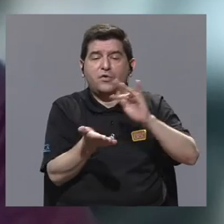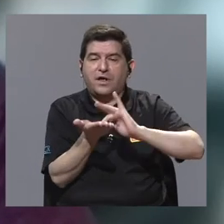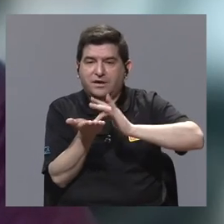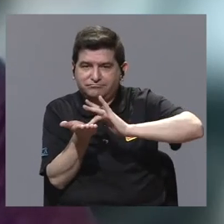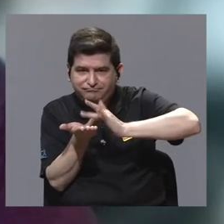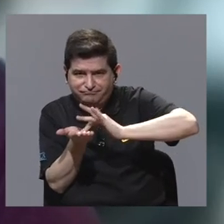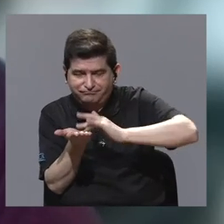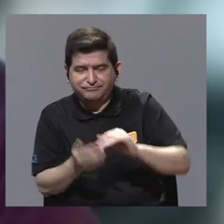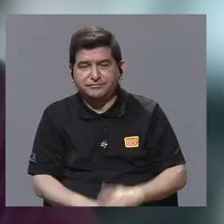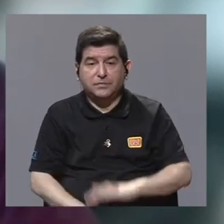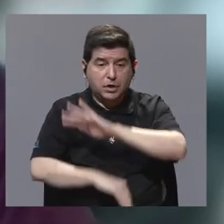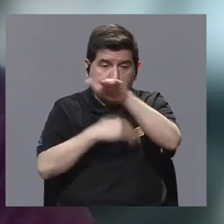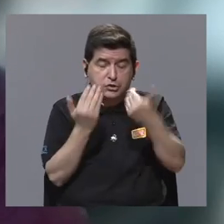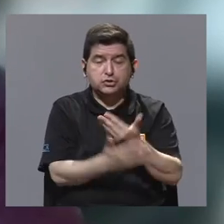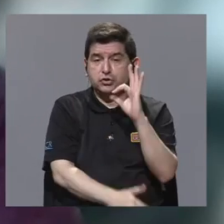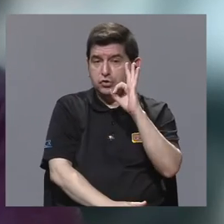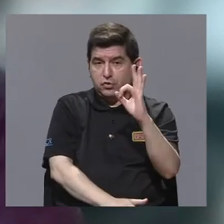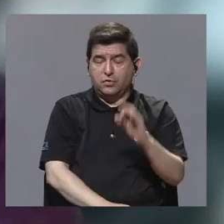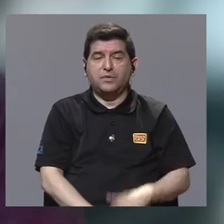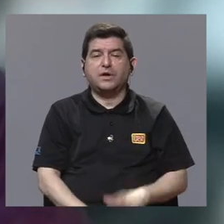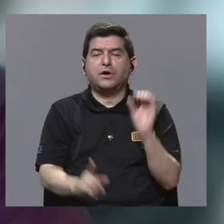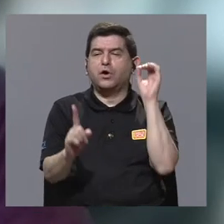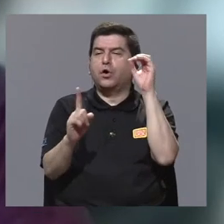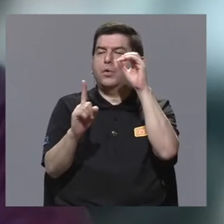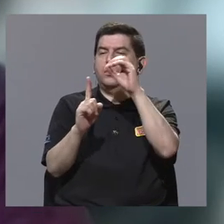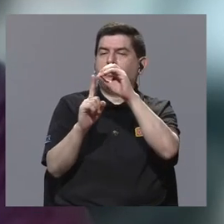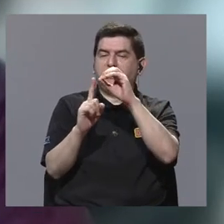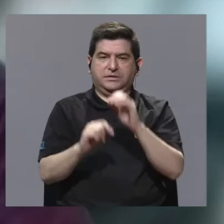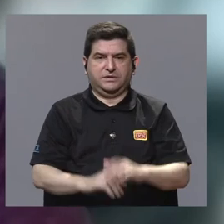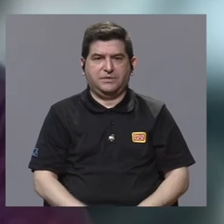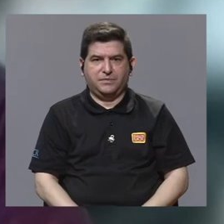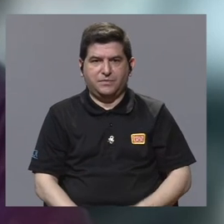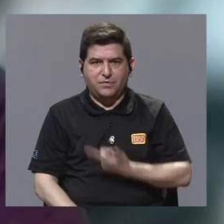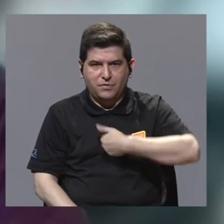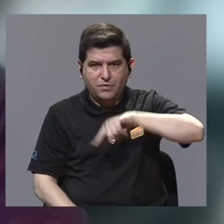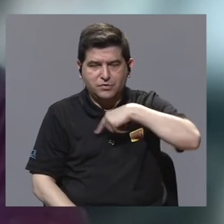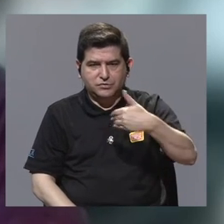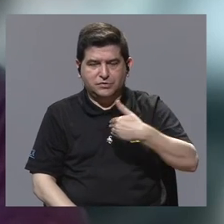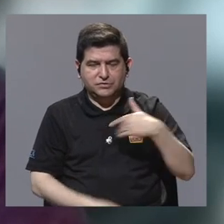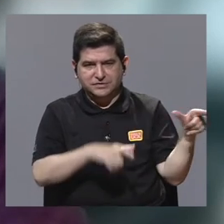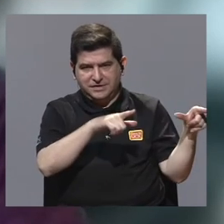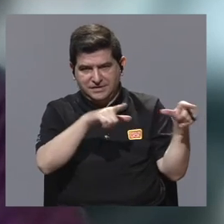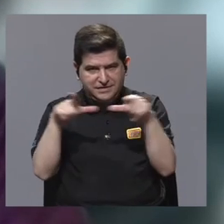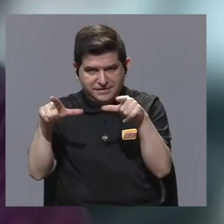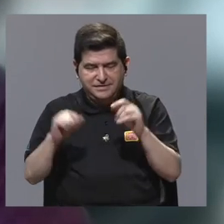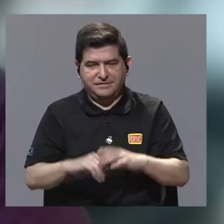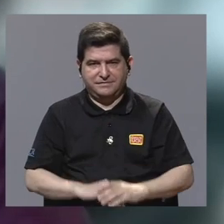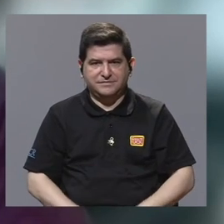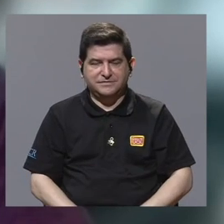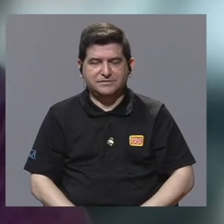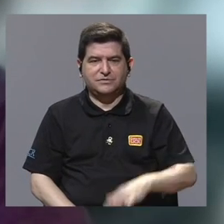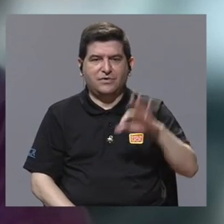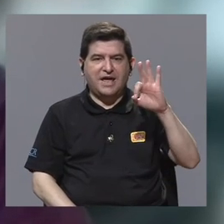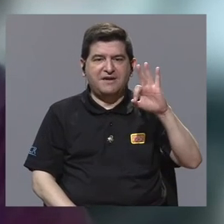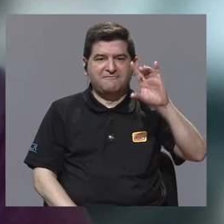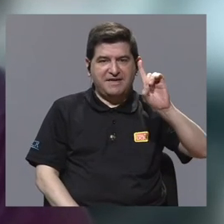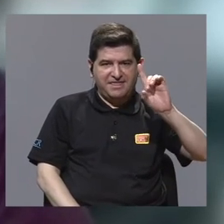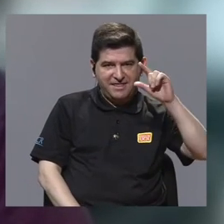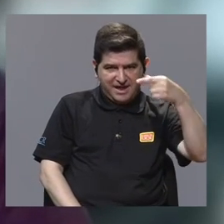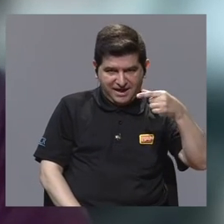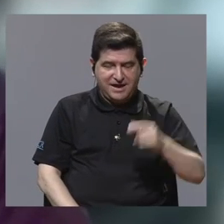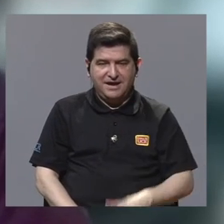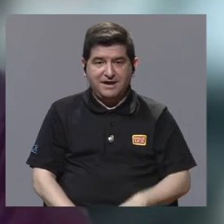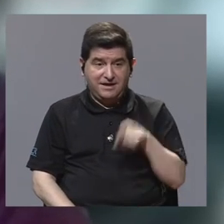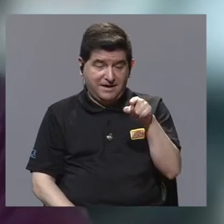farmacéutico y si todo saliera bien, nuestro objetivo es que podamos tener disponibles el FDG, que es